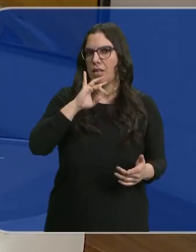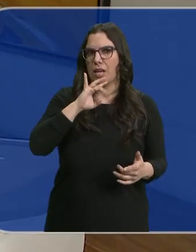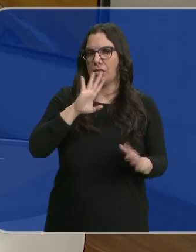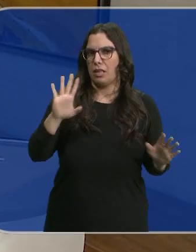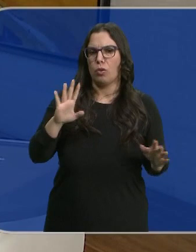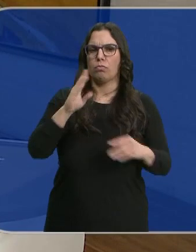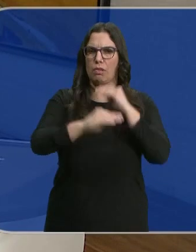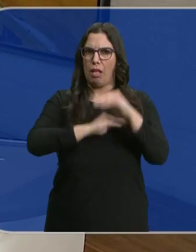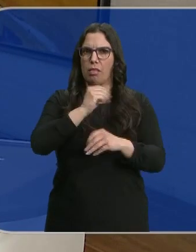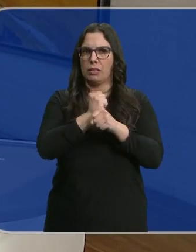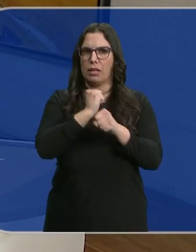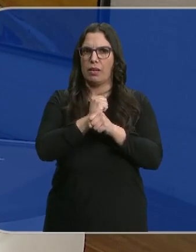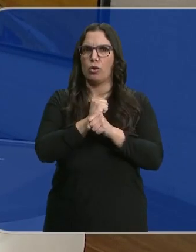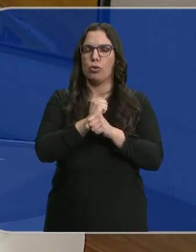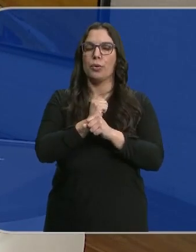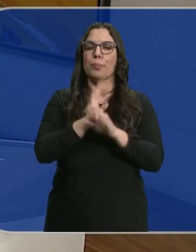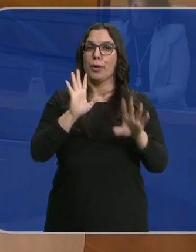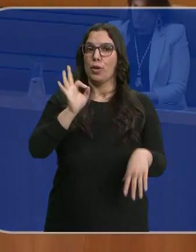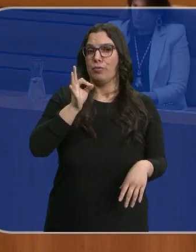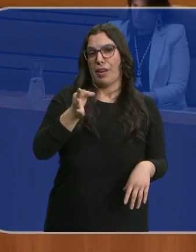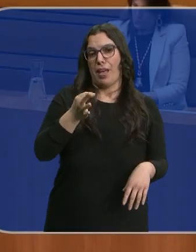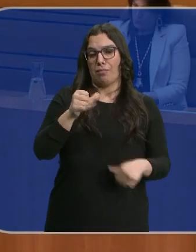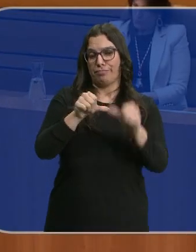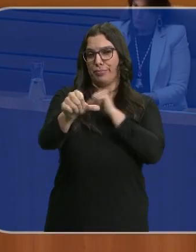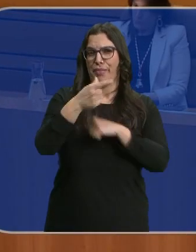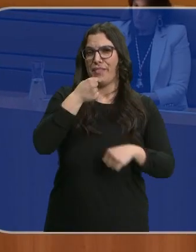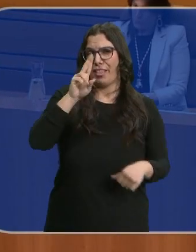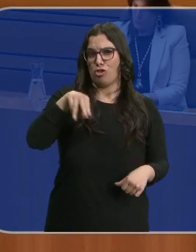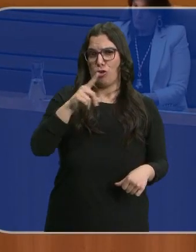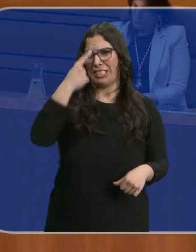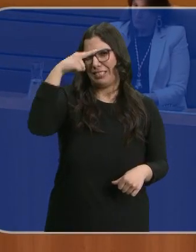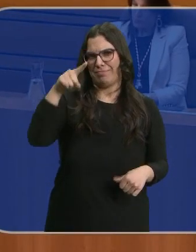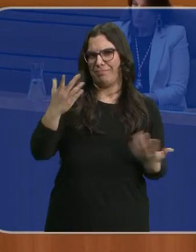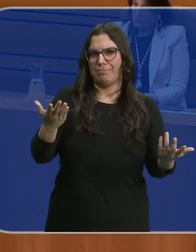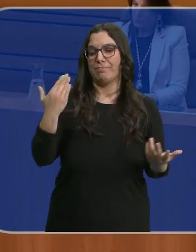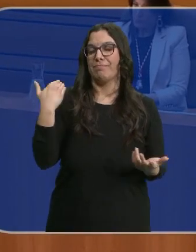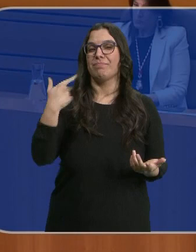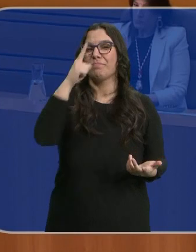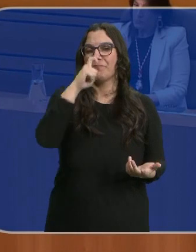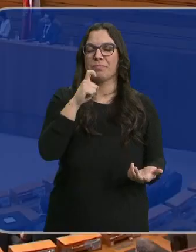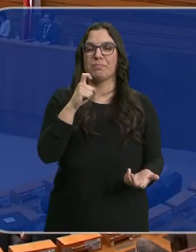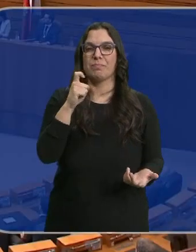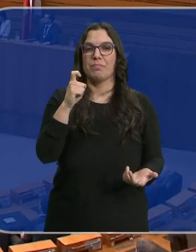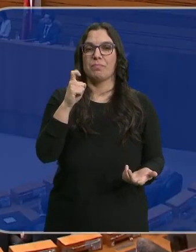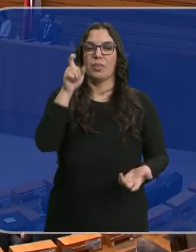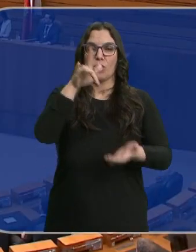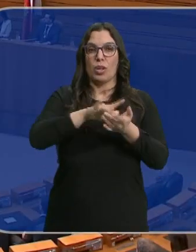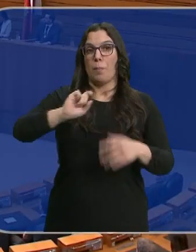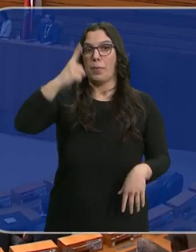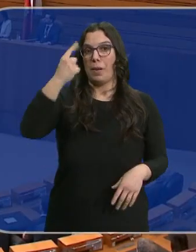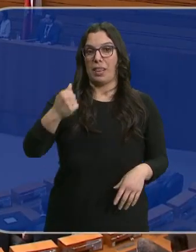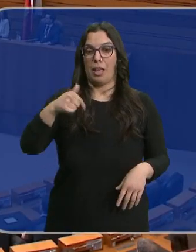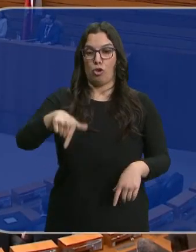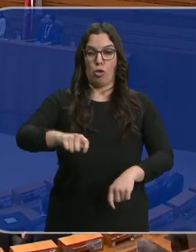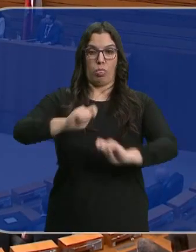estar realizando esta labor, pero sí que es cierto que sabíamos que no iba a ser fácil. No hace falta recordar lo que ocurrió el primer